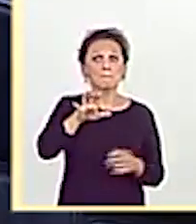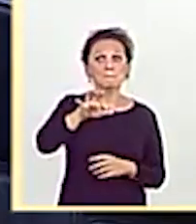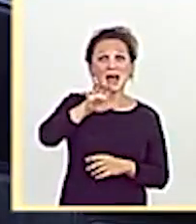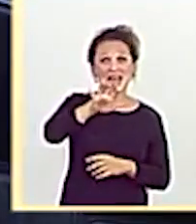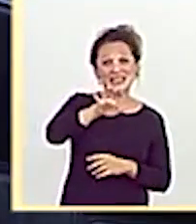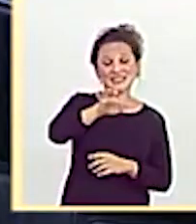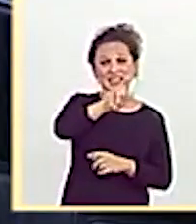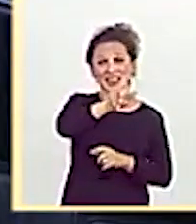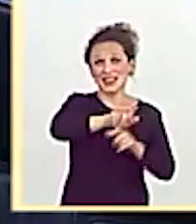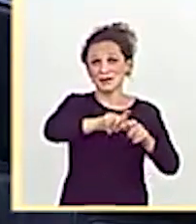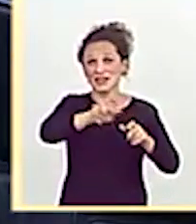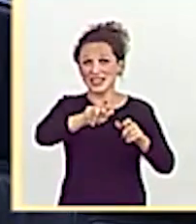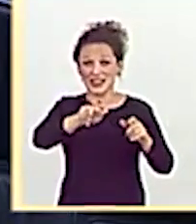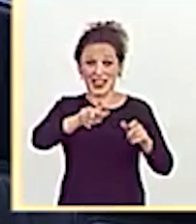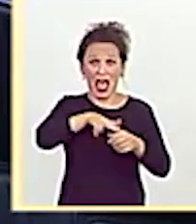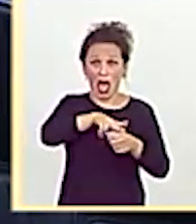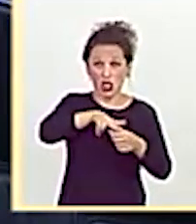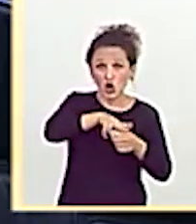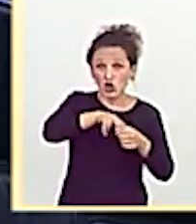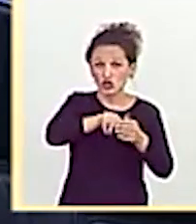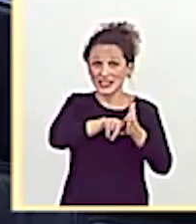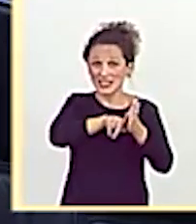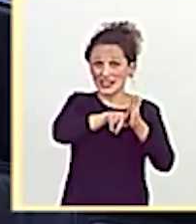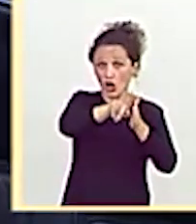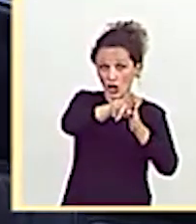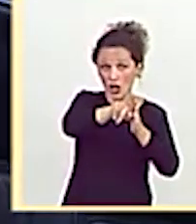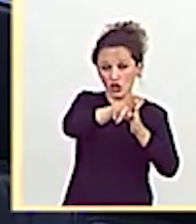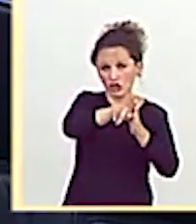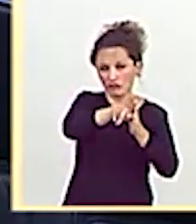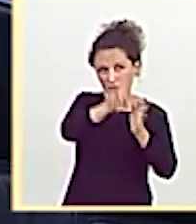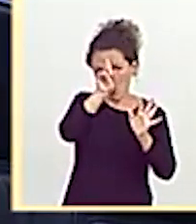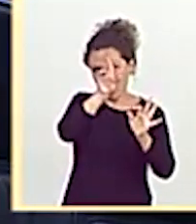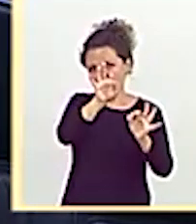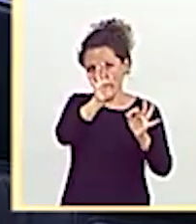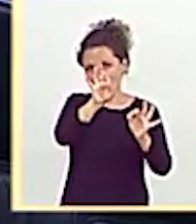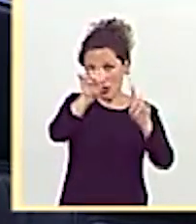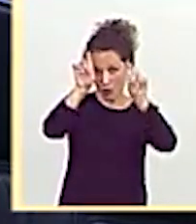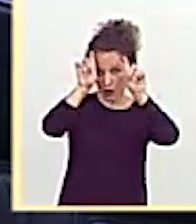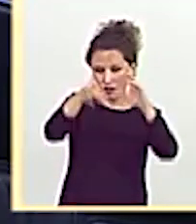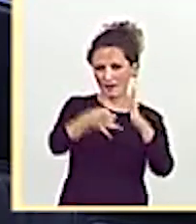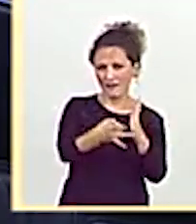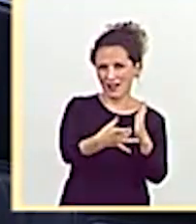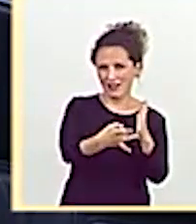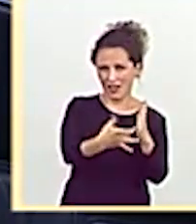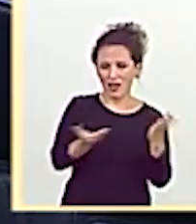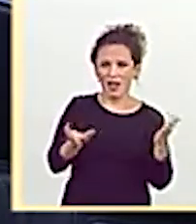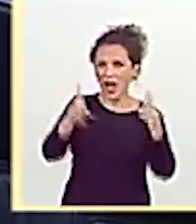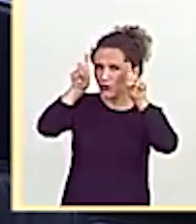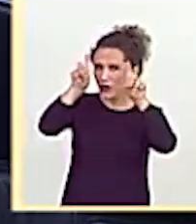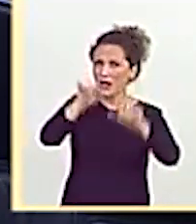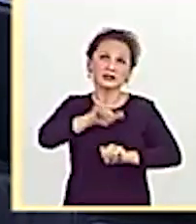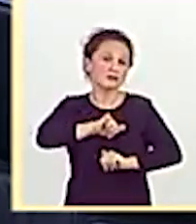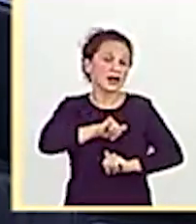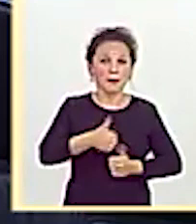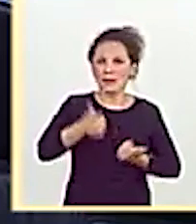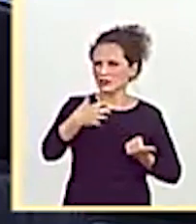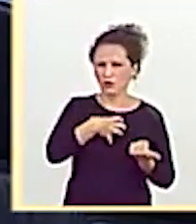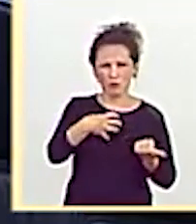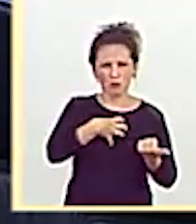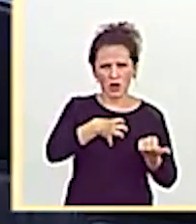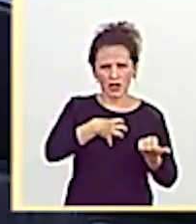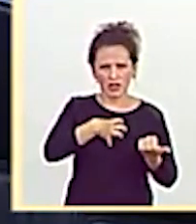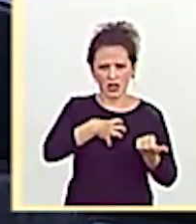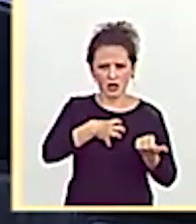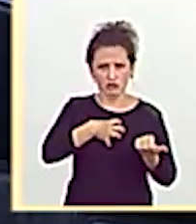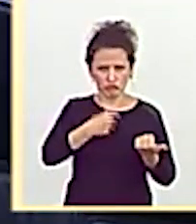desarrollados en mantener un sistema educativo de calidad. La educación no puede esperar más. No solo lo considero, mantengo la